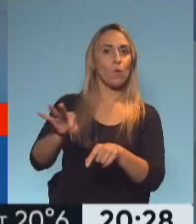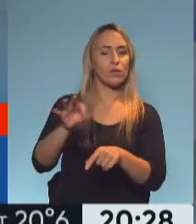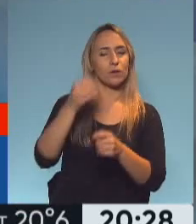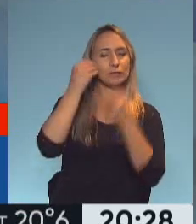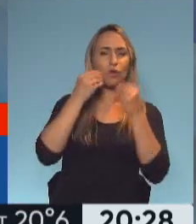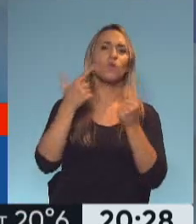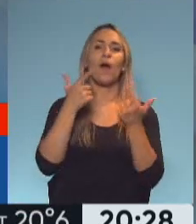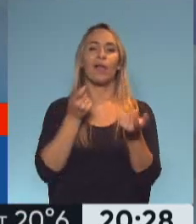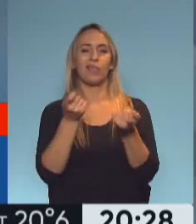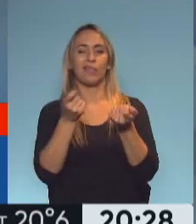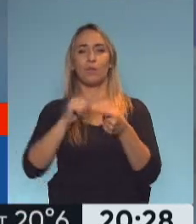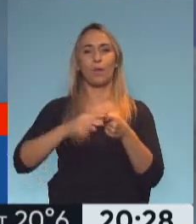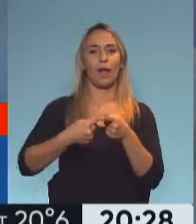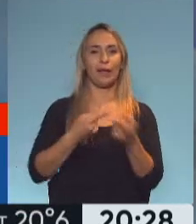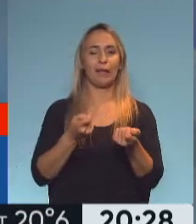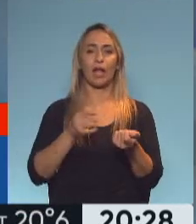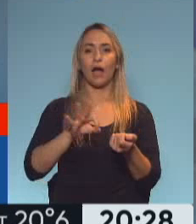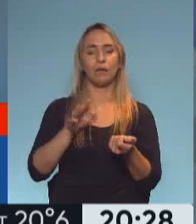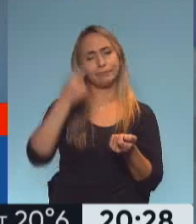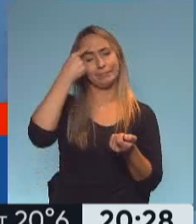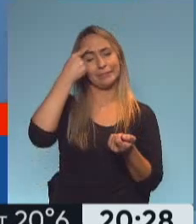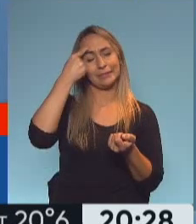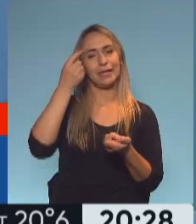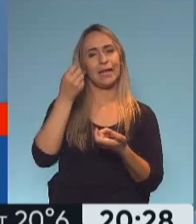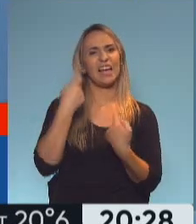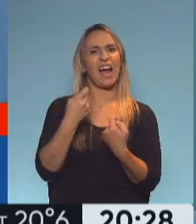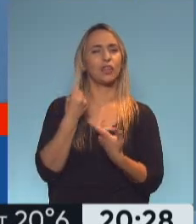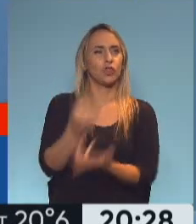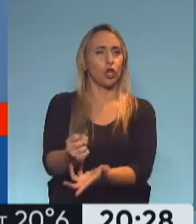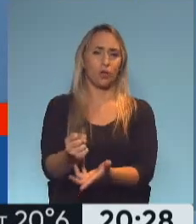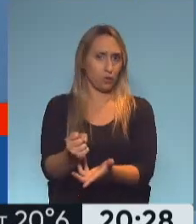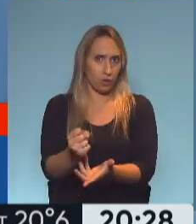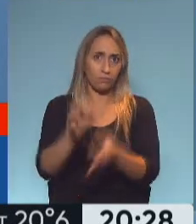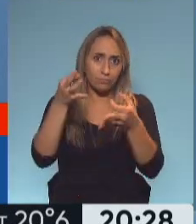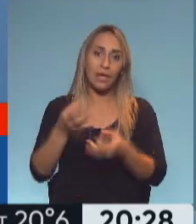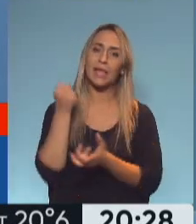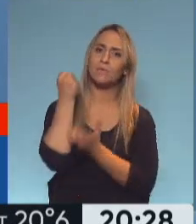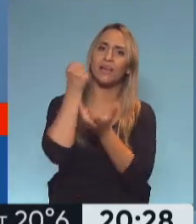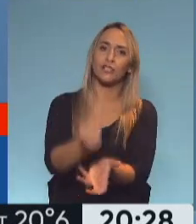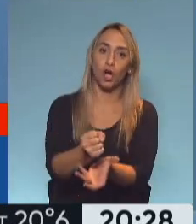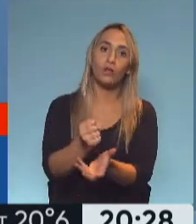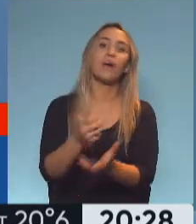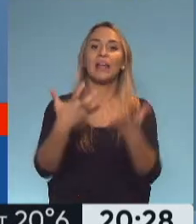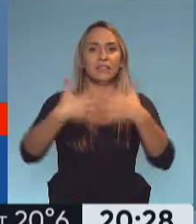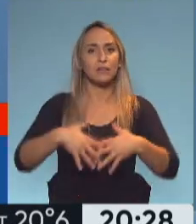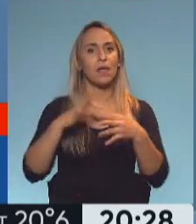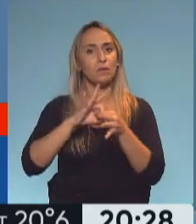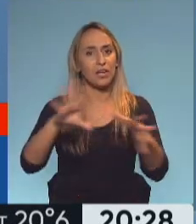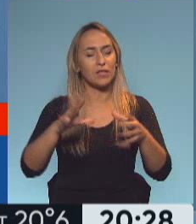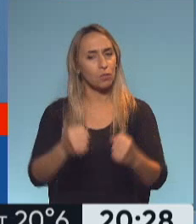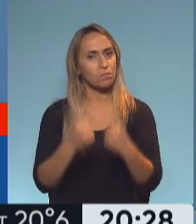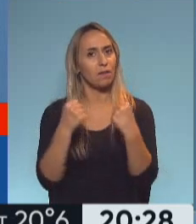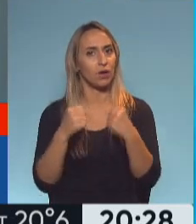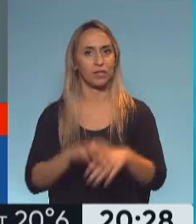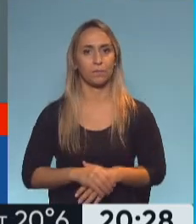especulación política, ni entenderlo como un gasto de recursos. Es una inversión para fortalecer el sistema democrático. ¿Y cómo está la